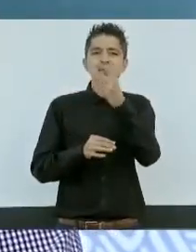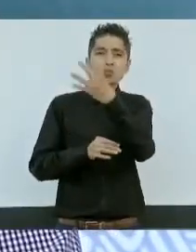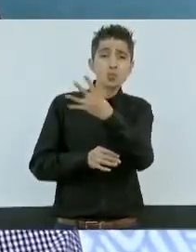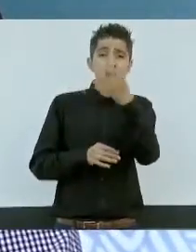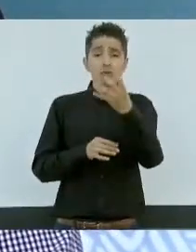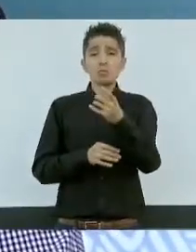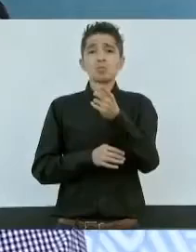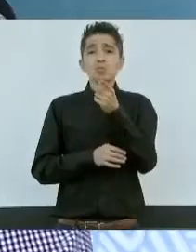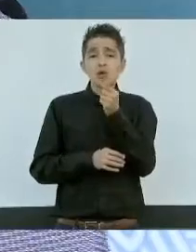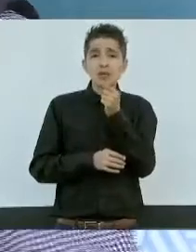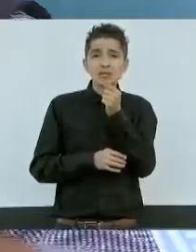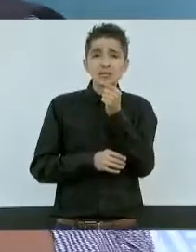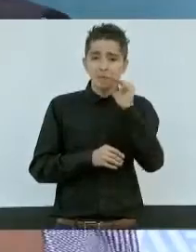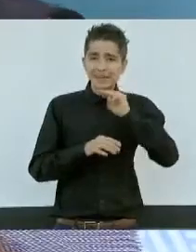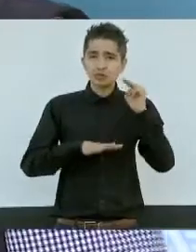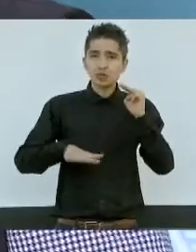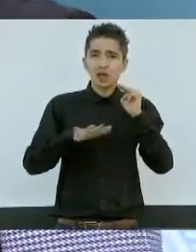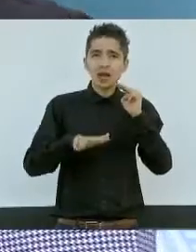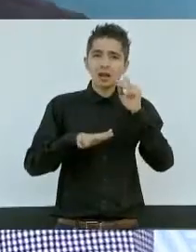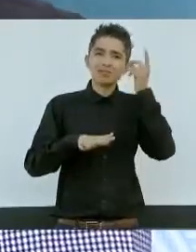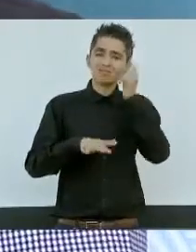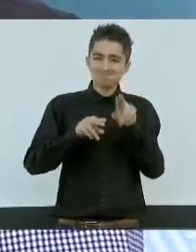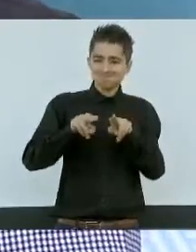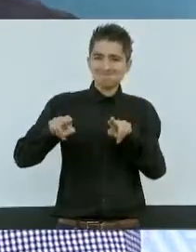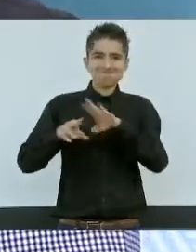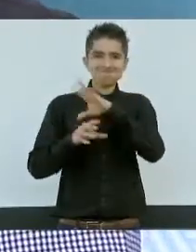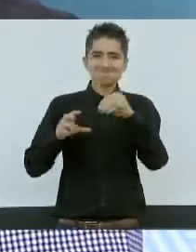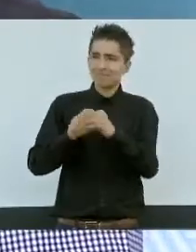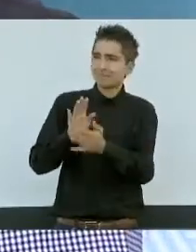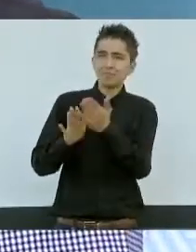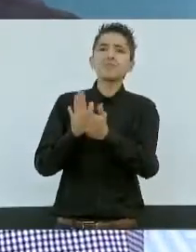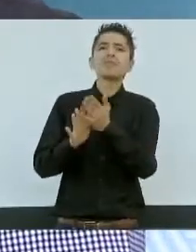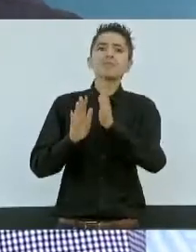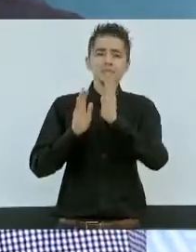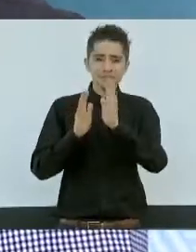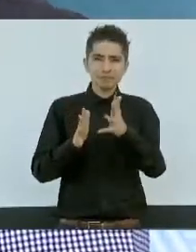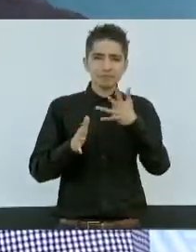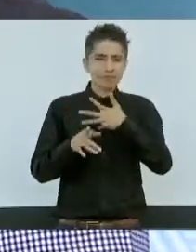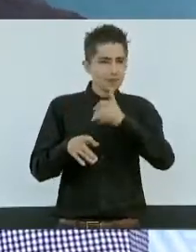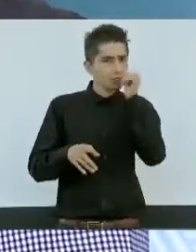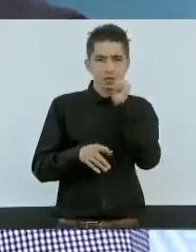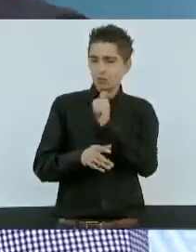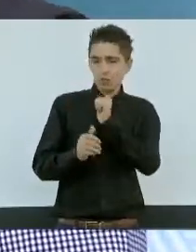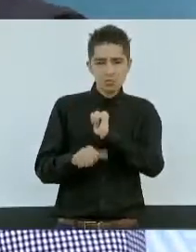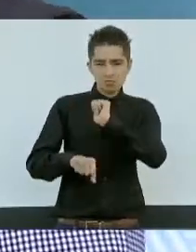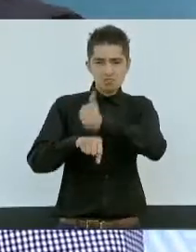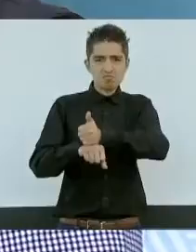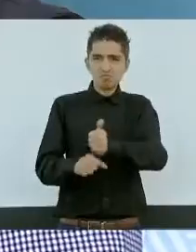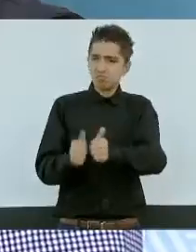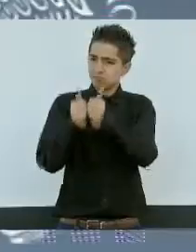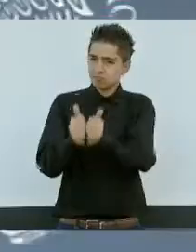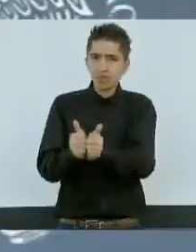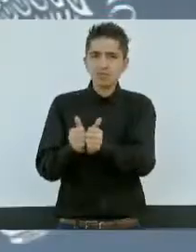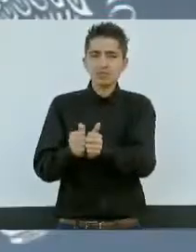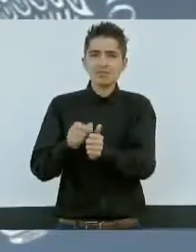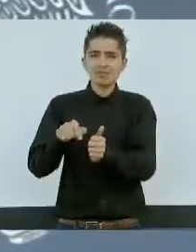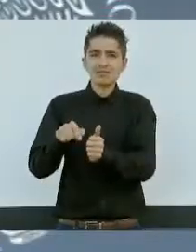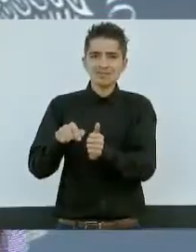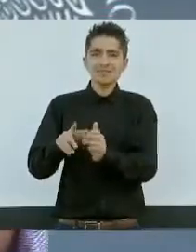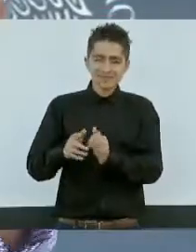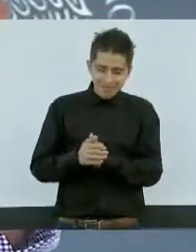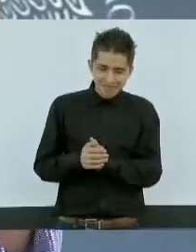elementos que tenemos destacamentados acá de manera permanente, pero por la